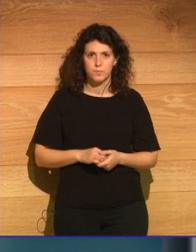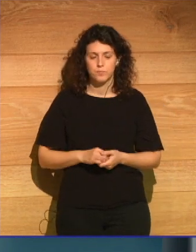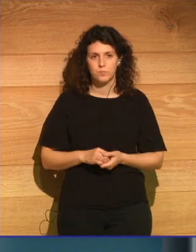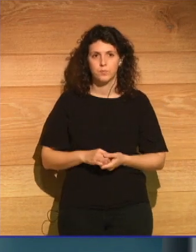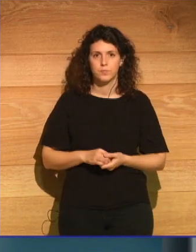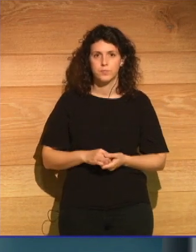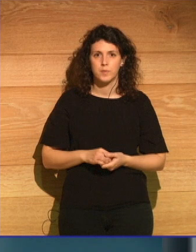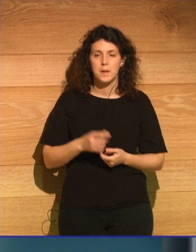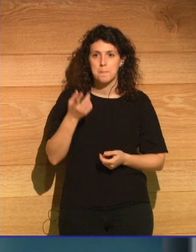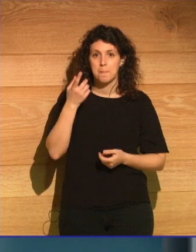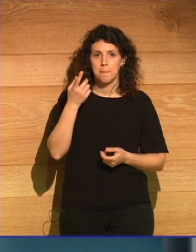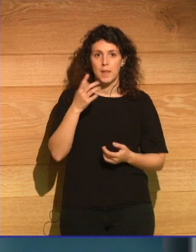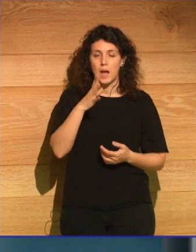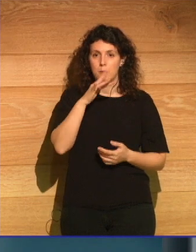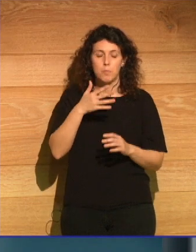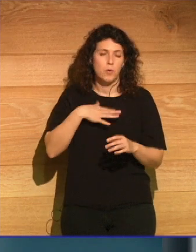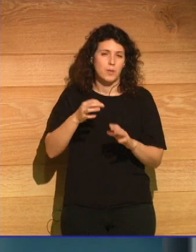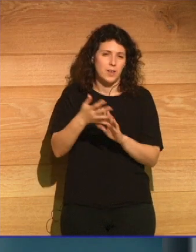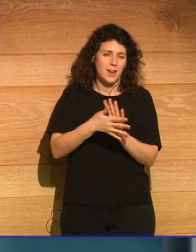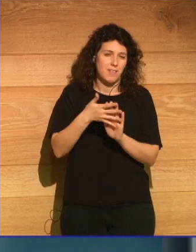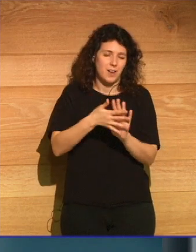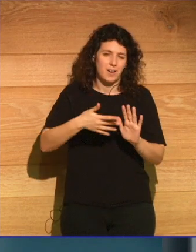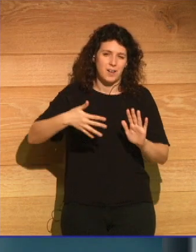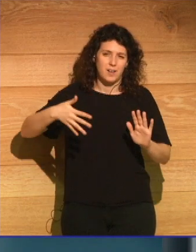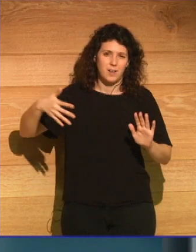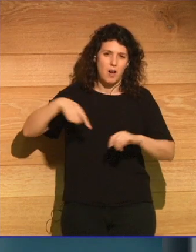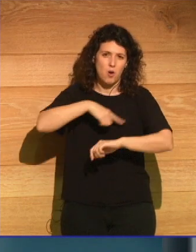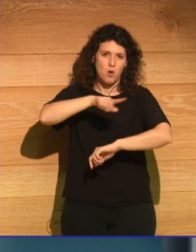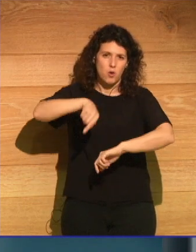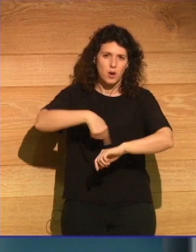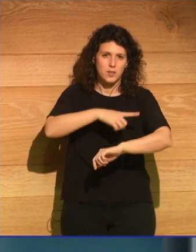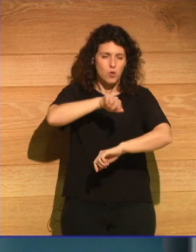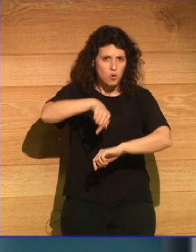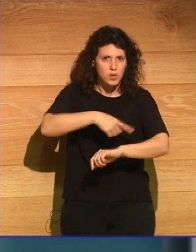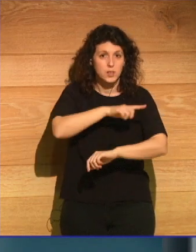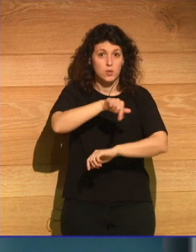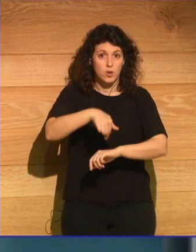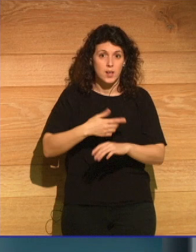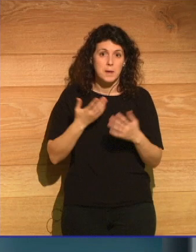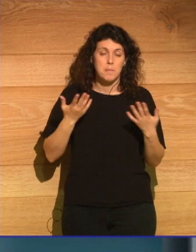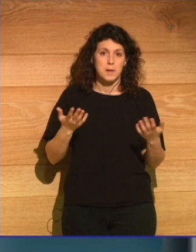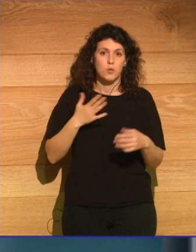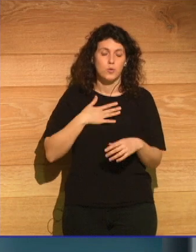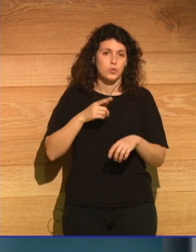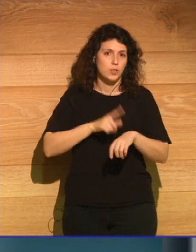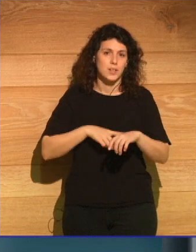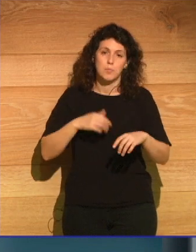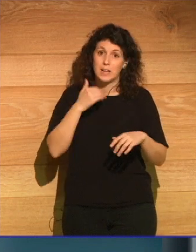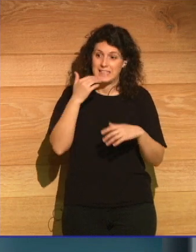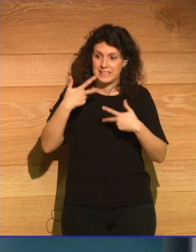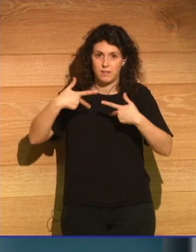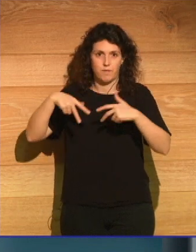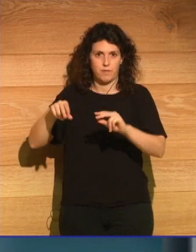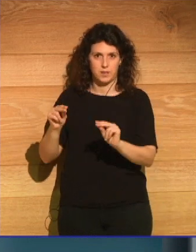Mira, podríamos hablar durante horas contigo, David, pero me temo que nuestro tiempo está llegando a su fin.